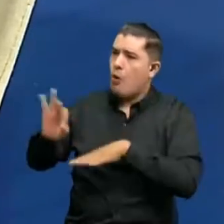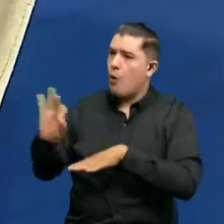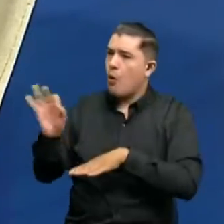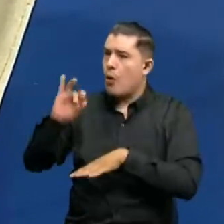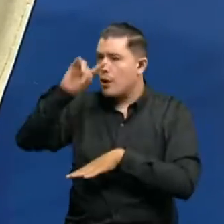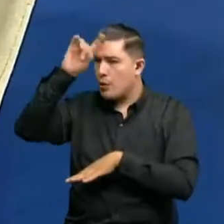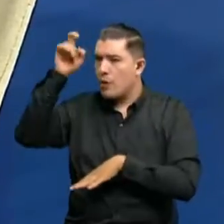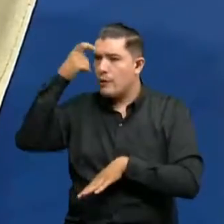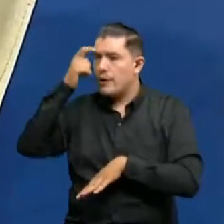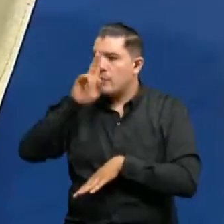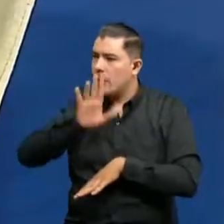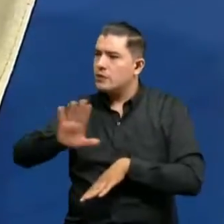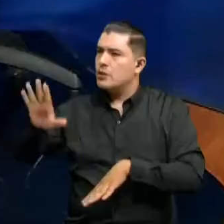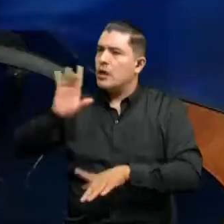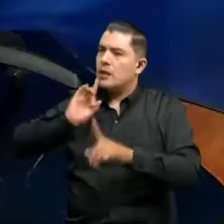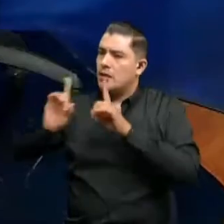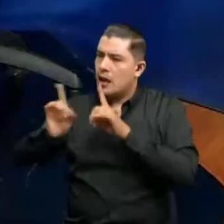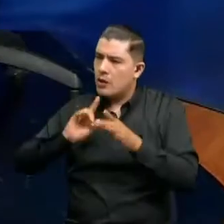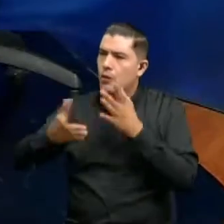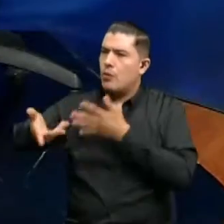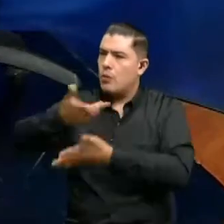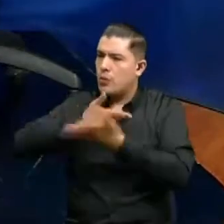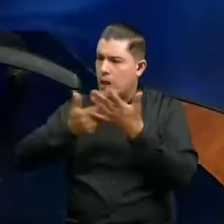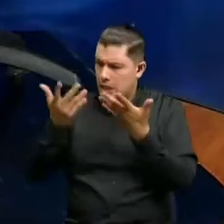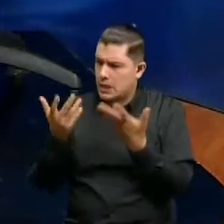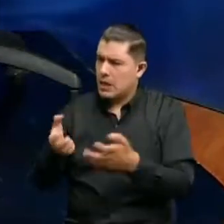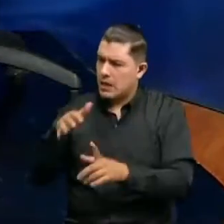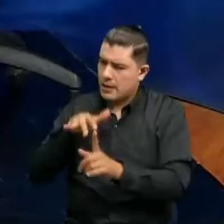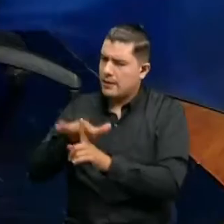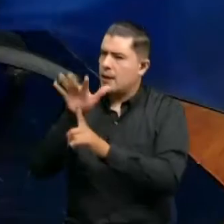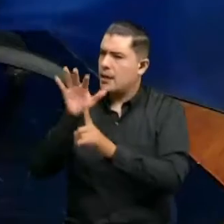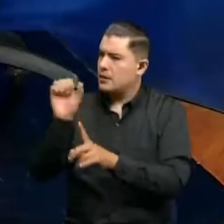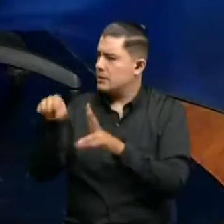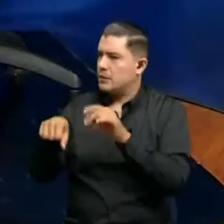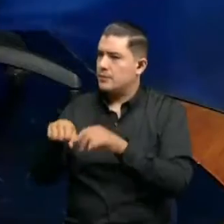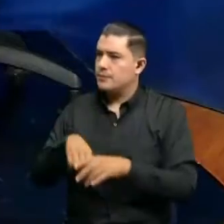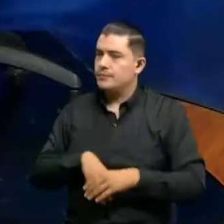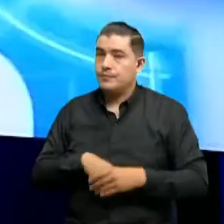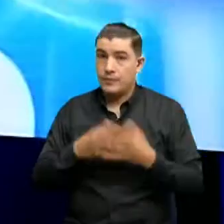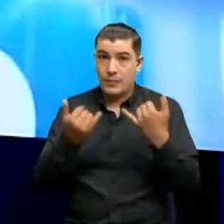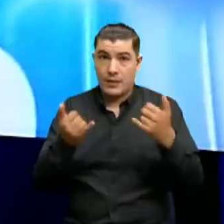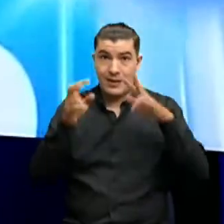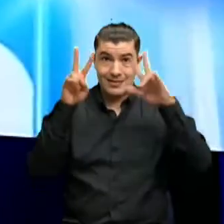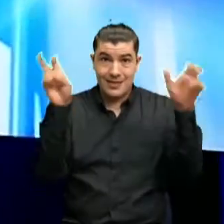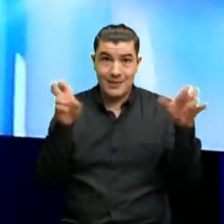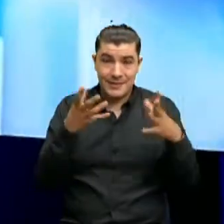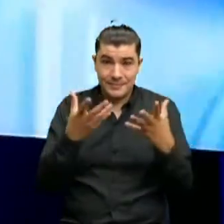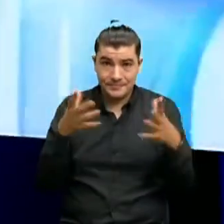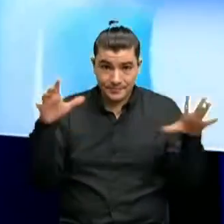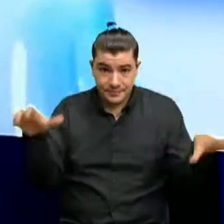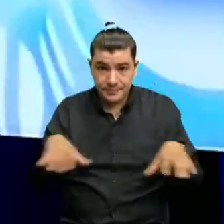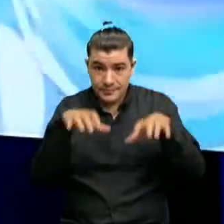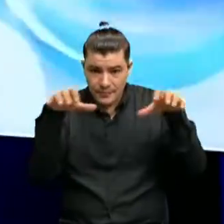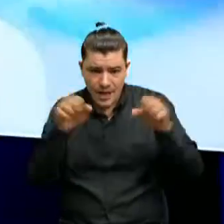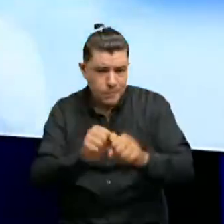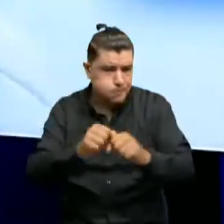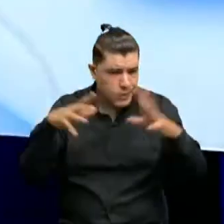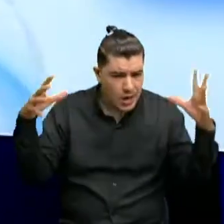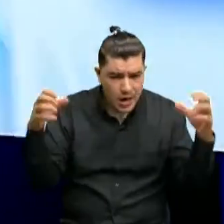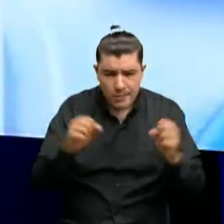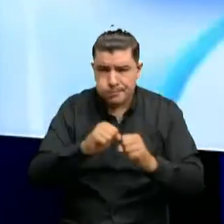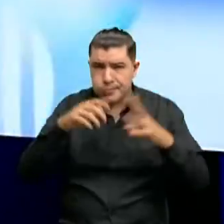diálogos más fuertes con ellos? Bueno, definitivamente estos temas de terrorismo lo que pretenden